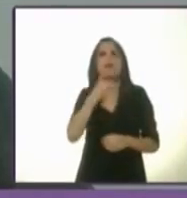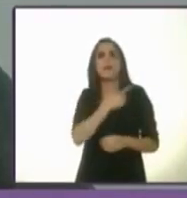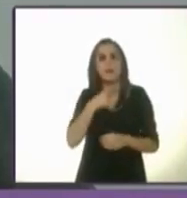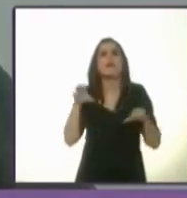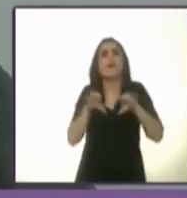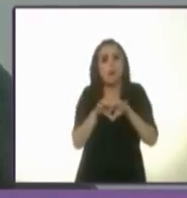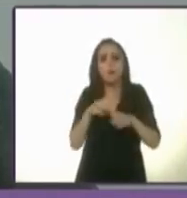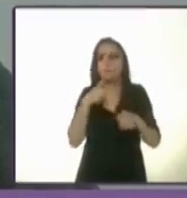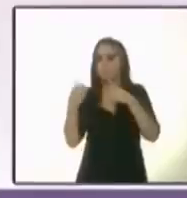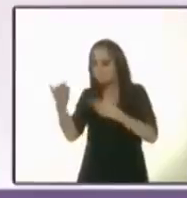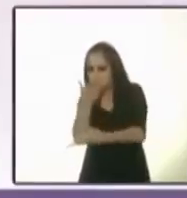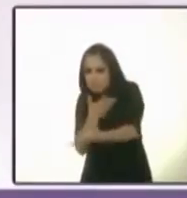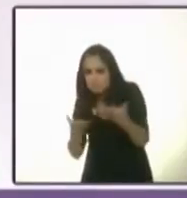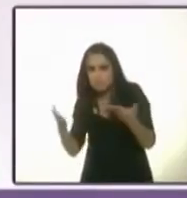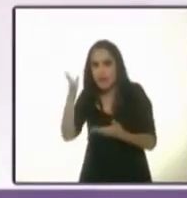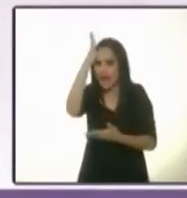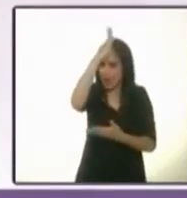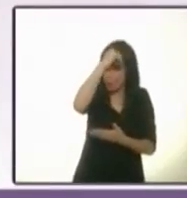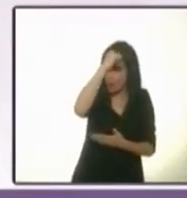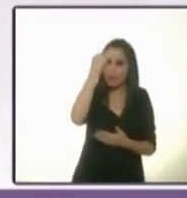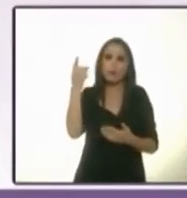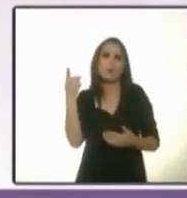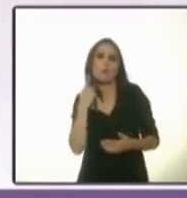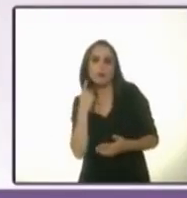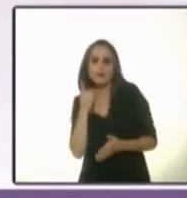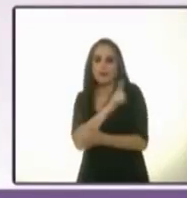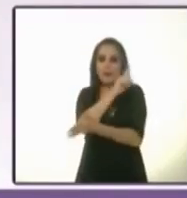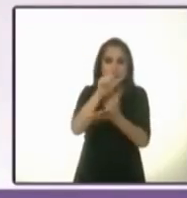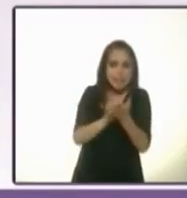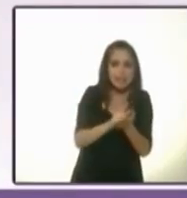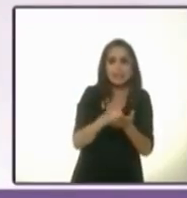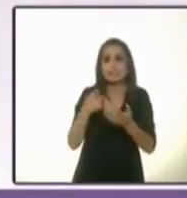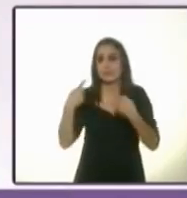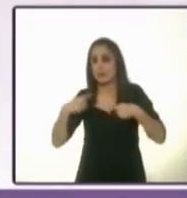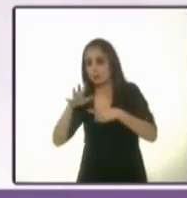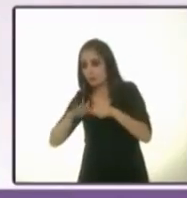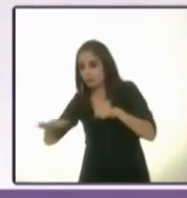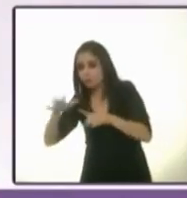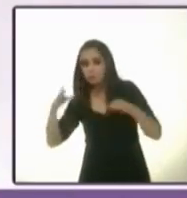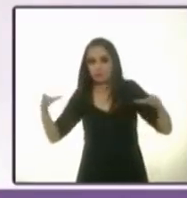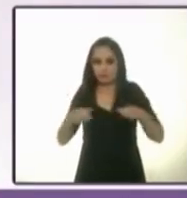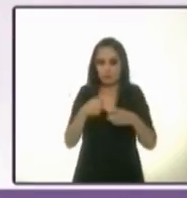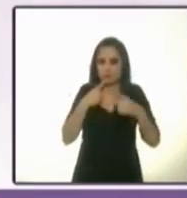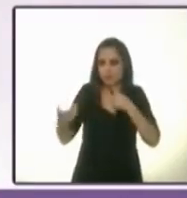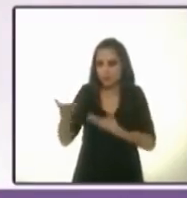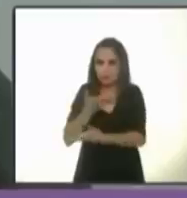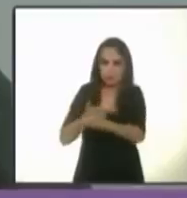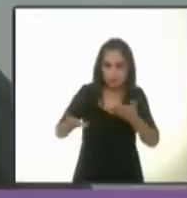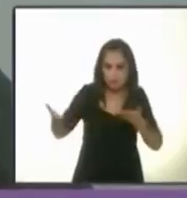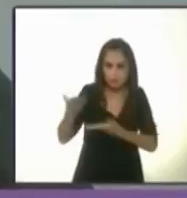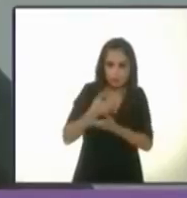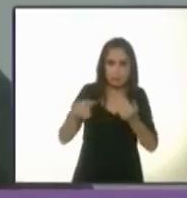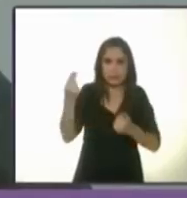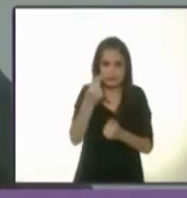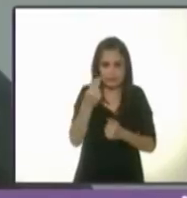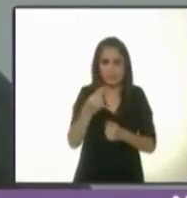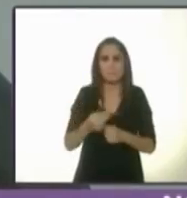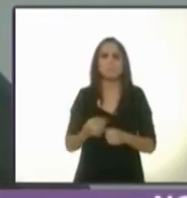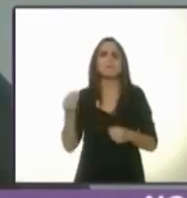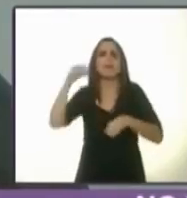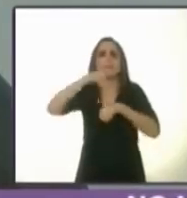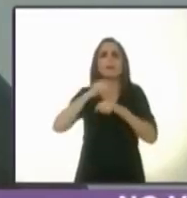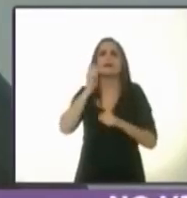diálogo y acuerdo con todas las fuerzas políticas, sociales y de la sociedad civil, donde se establezca que,